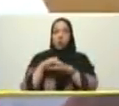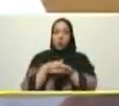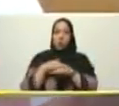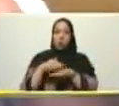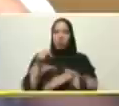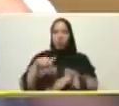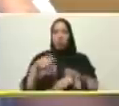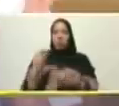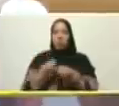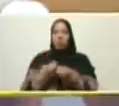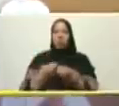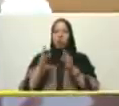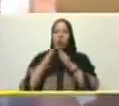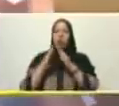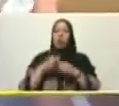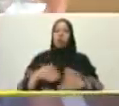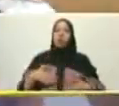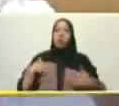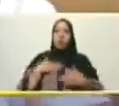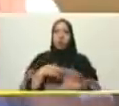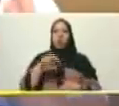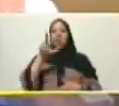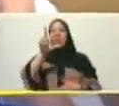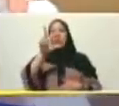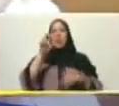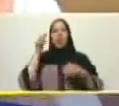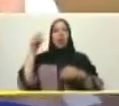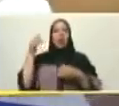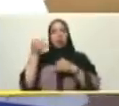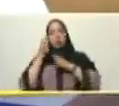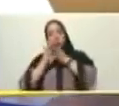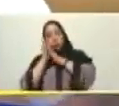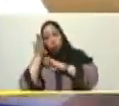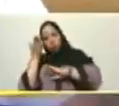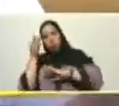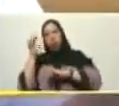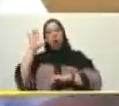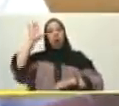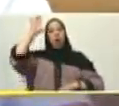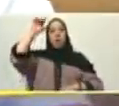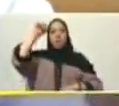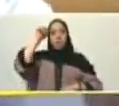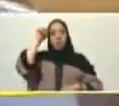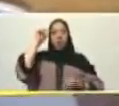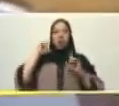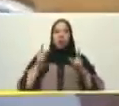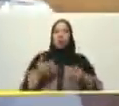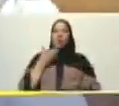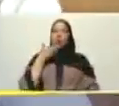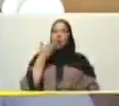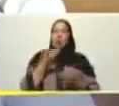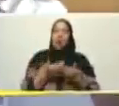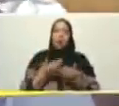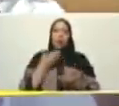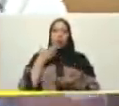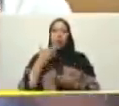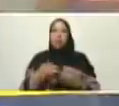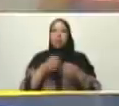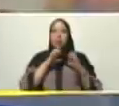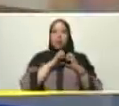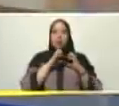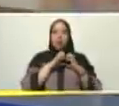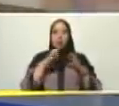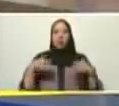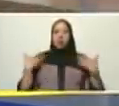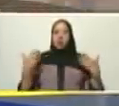estoy mi vivienda digna tres habitaciones sala, comador, baño agradecida de verdad de corazón porque estoy muy contenta yo